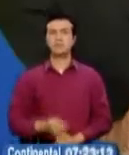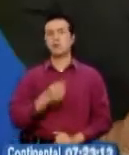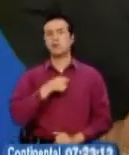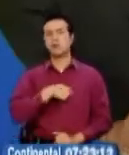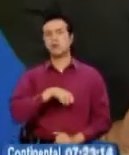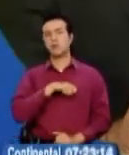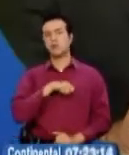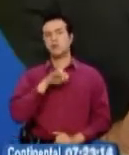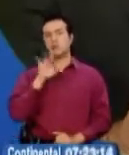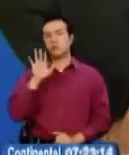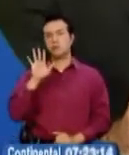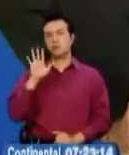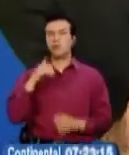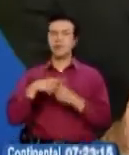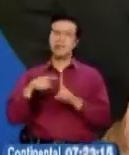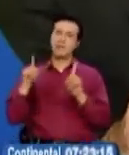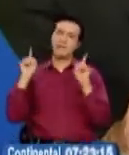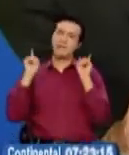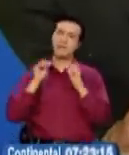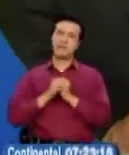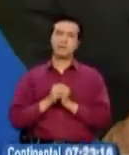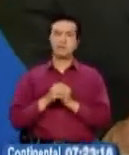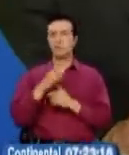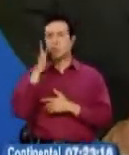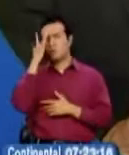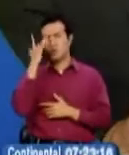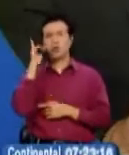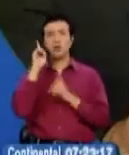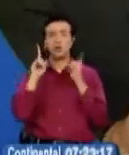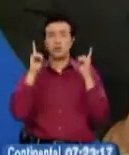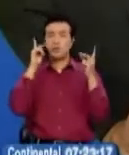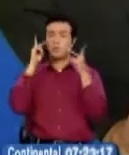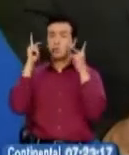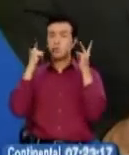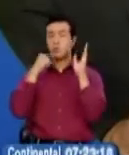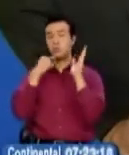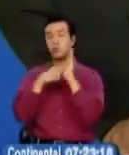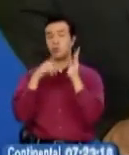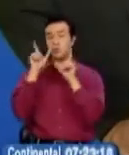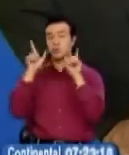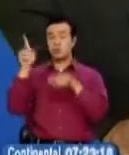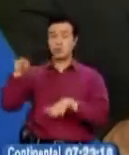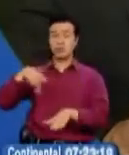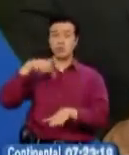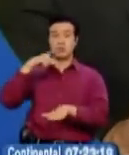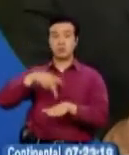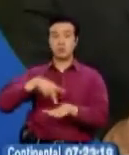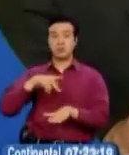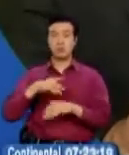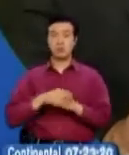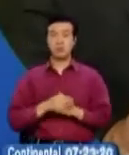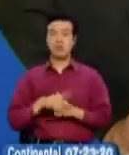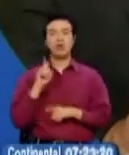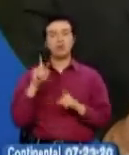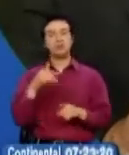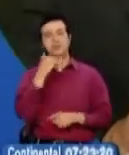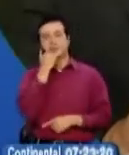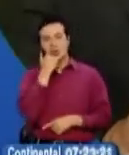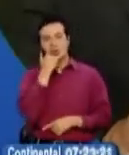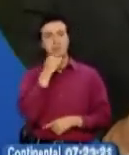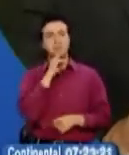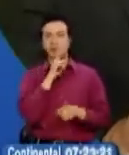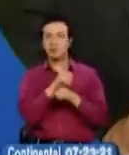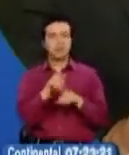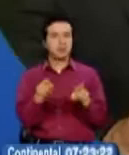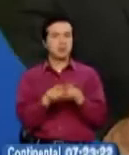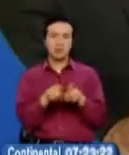es un caso sui generis porque rompe con algunas de las proyecciones. verdad es que los analistas se han o nos hemos equivocado, igual que en